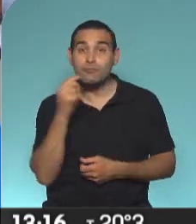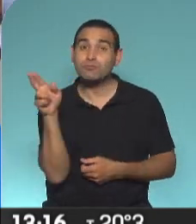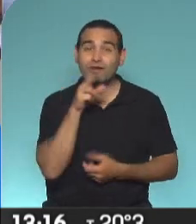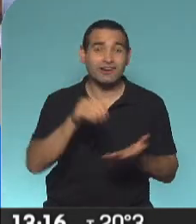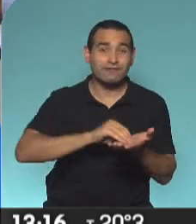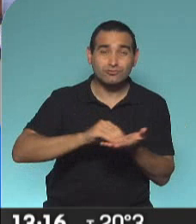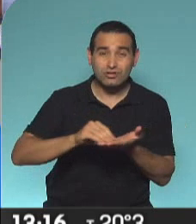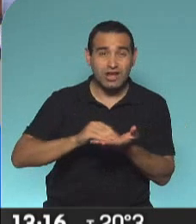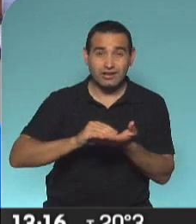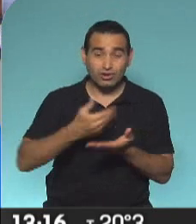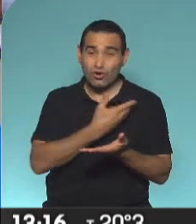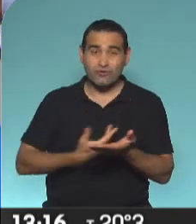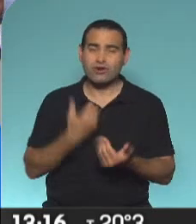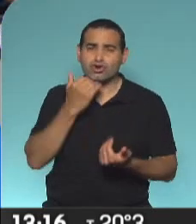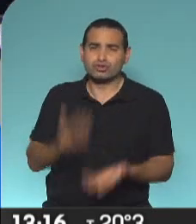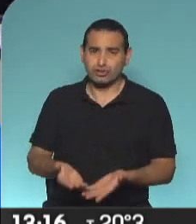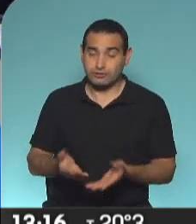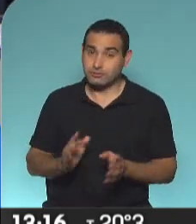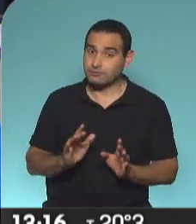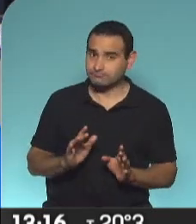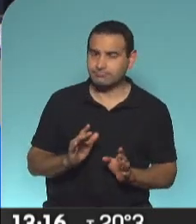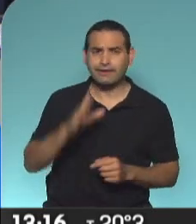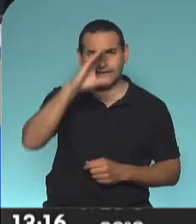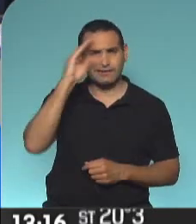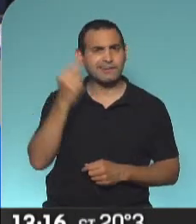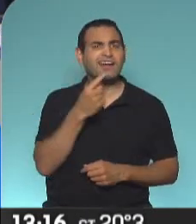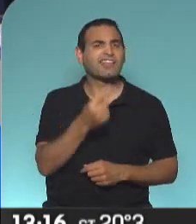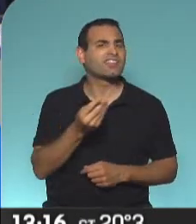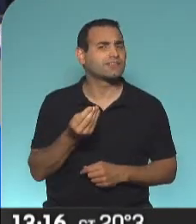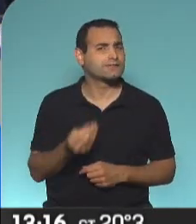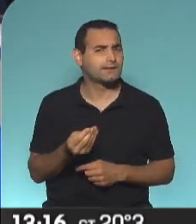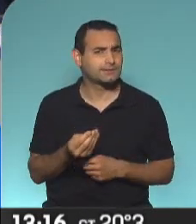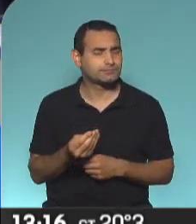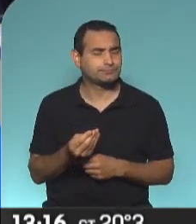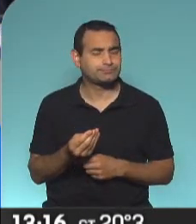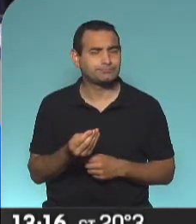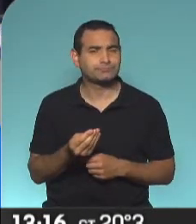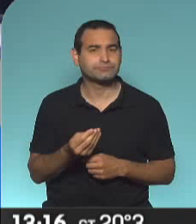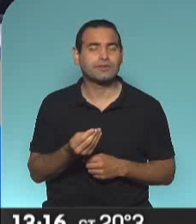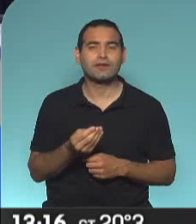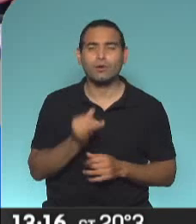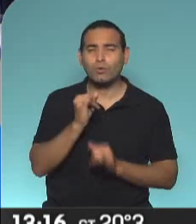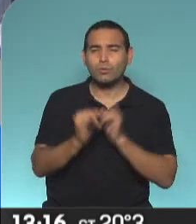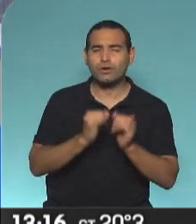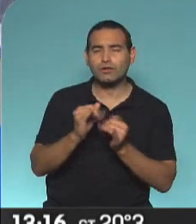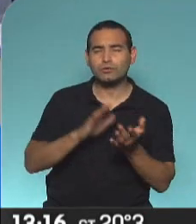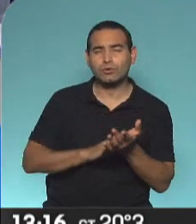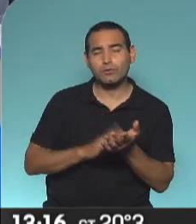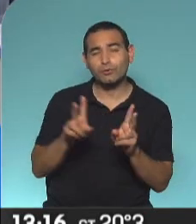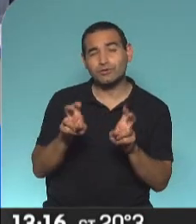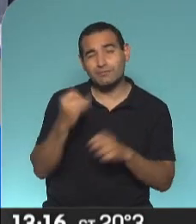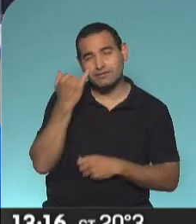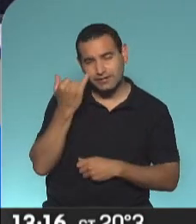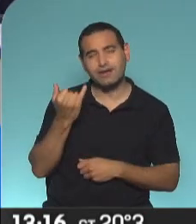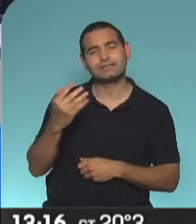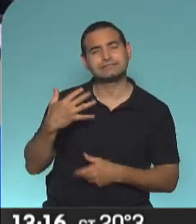funcionan. Bueno, a ver, ¿qué es lo que dijo en definitiva Cristina Kirchner? Habló de algo que se viene hablando hace